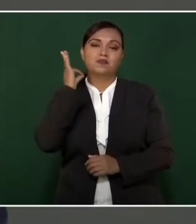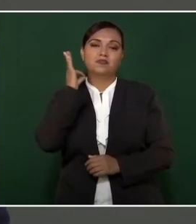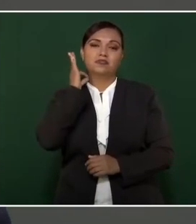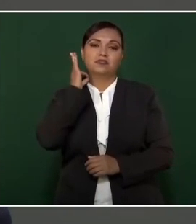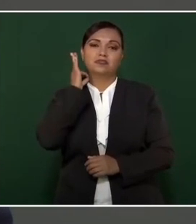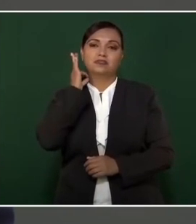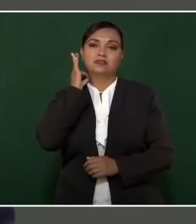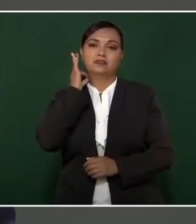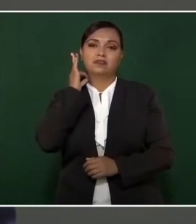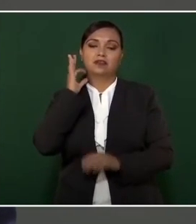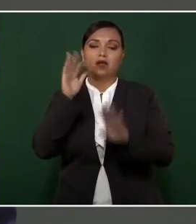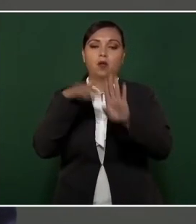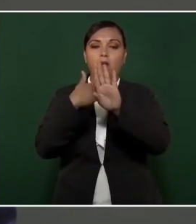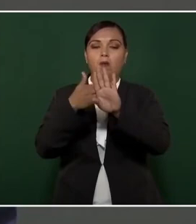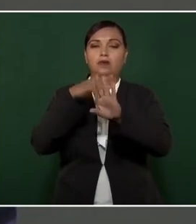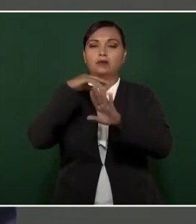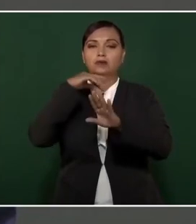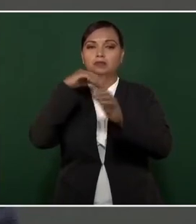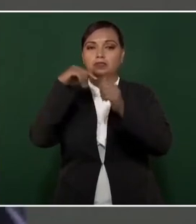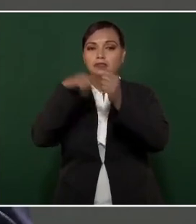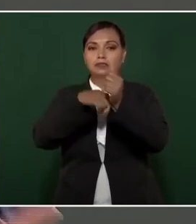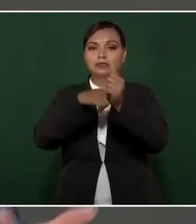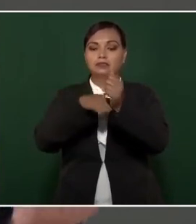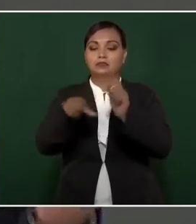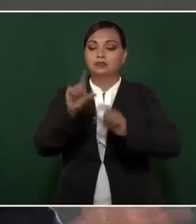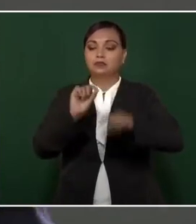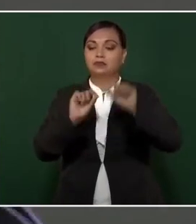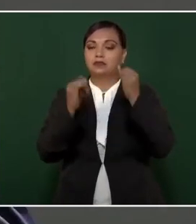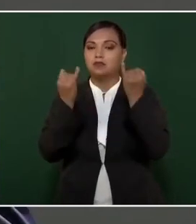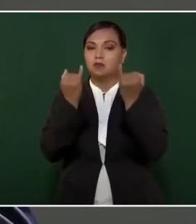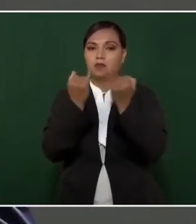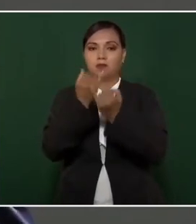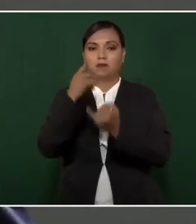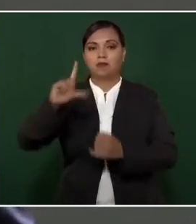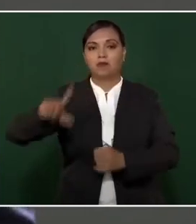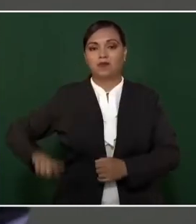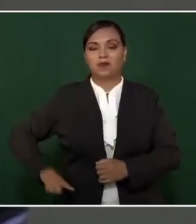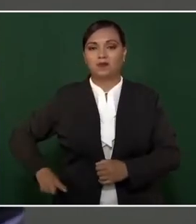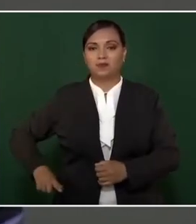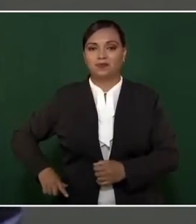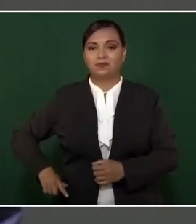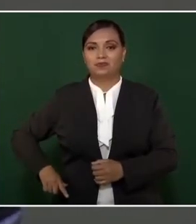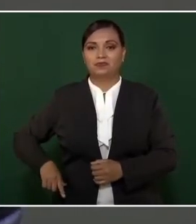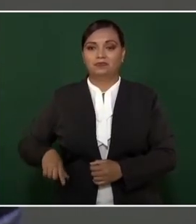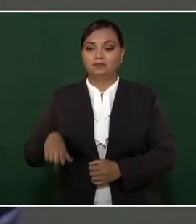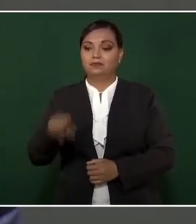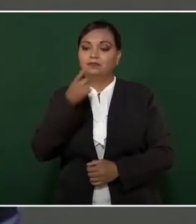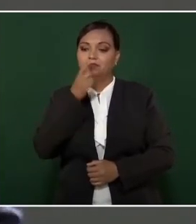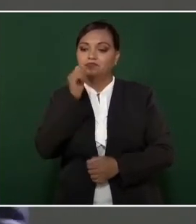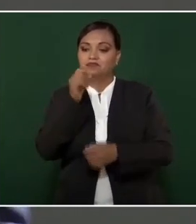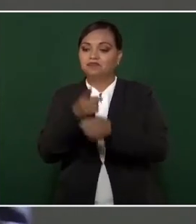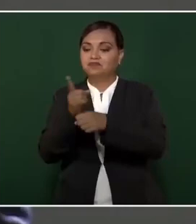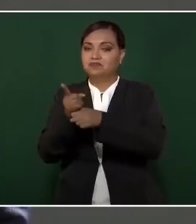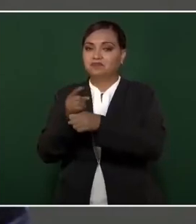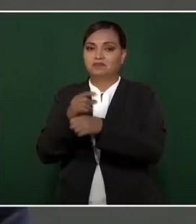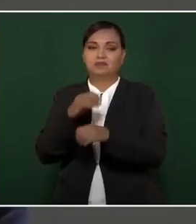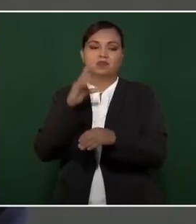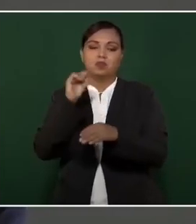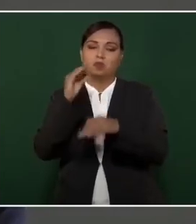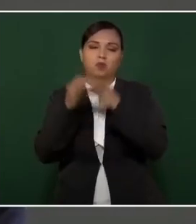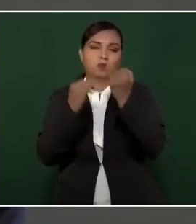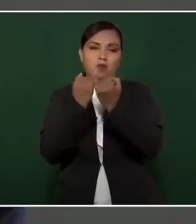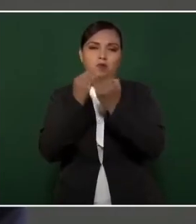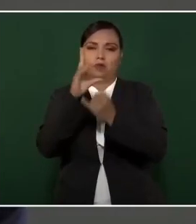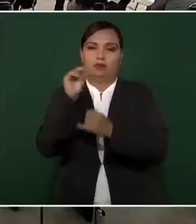anticorrupción, los eligieron los mismos gobernadores, no en todos los casos,